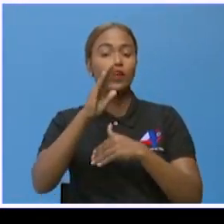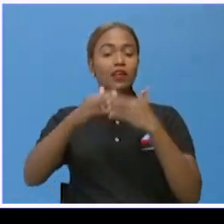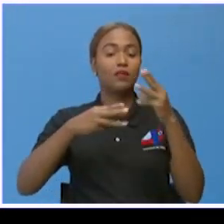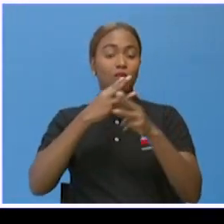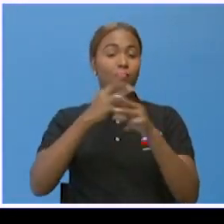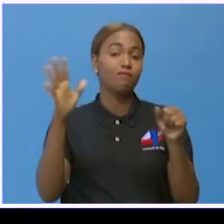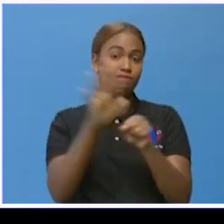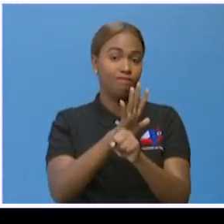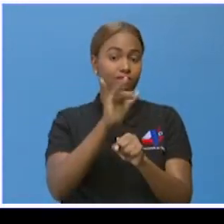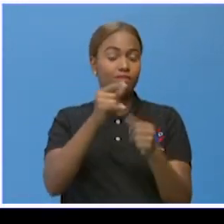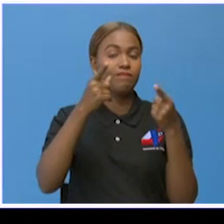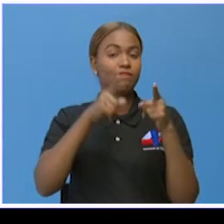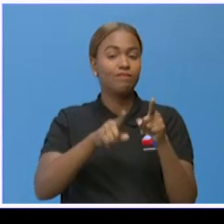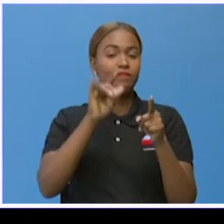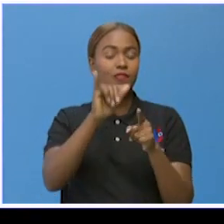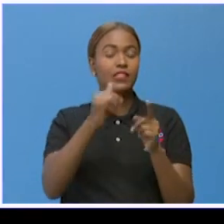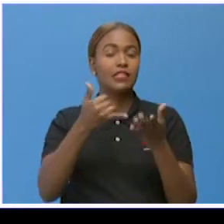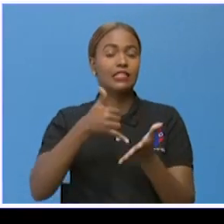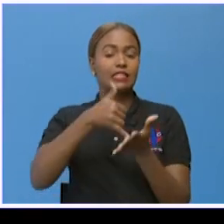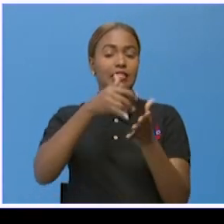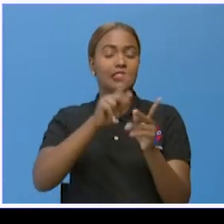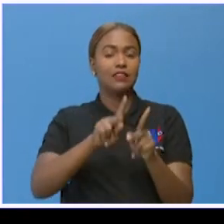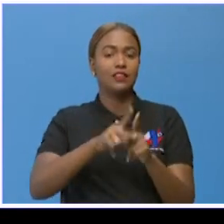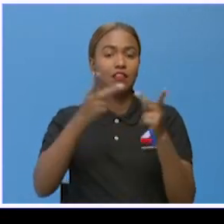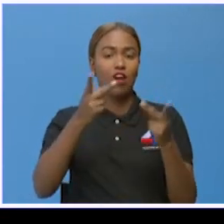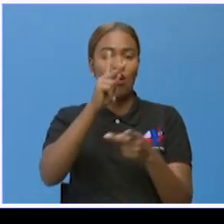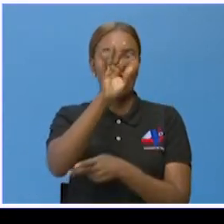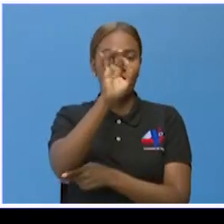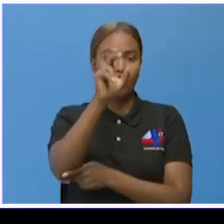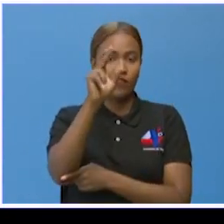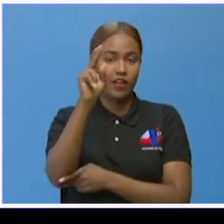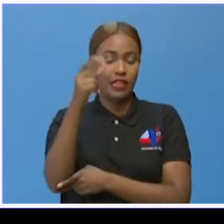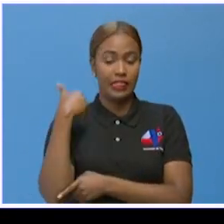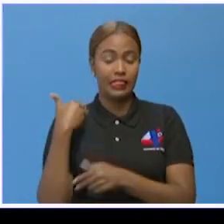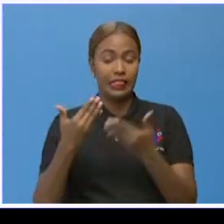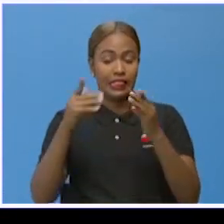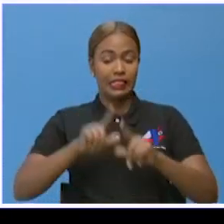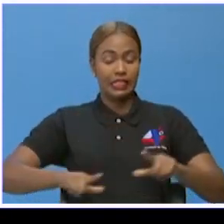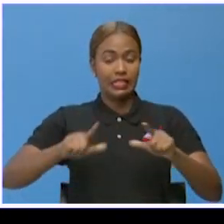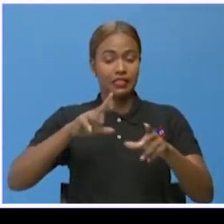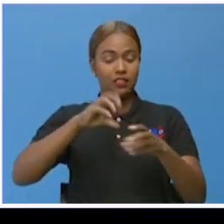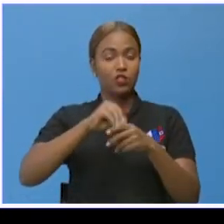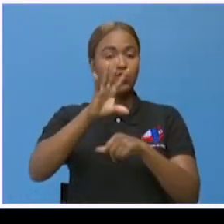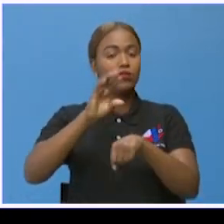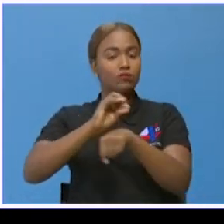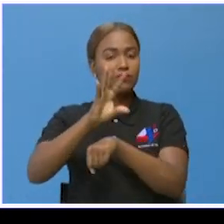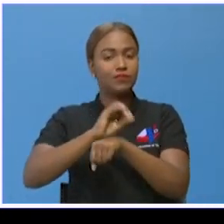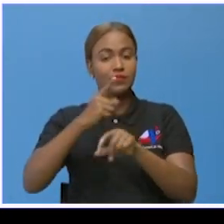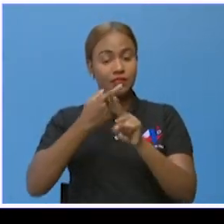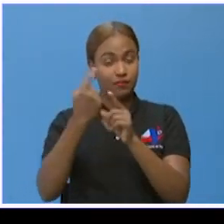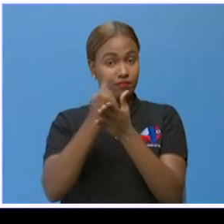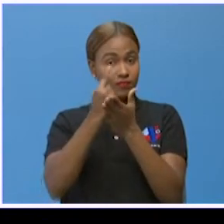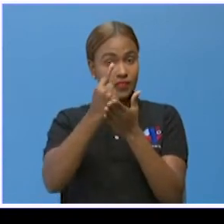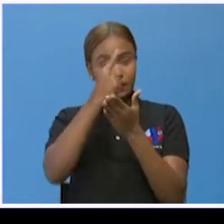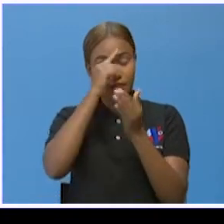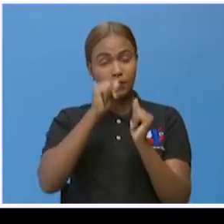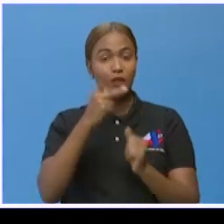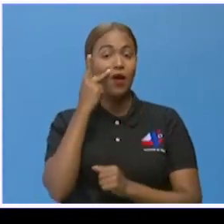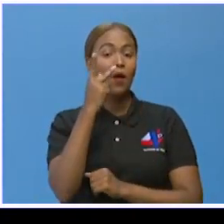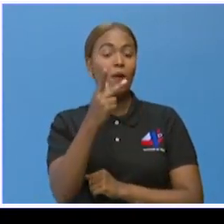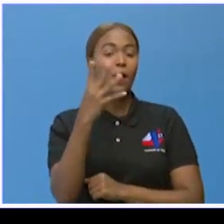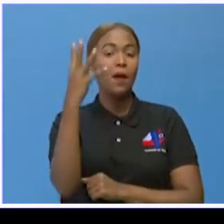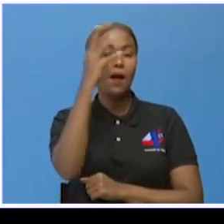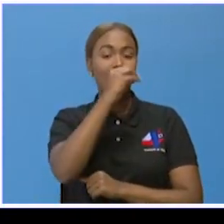del mundo. Esta vez ha sido la prestigiosa revista Forbes que le ha dado un espacio dentro de sus recomendaciones de la semana para ver en las